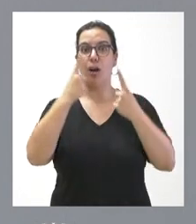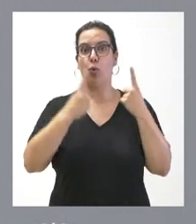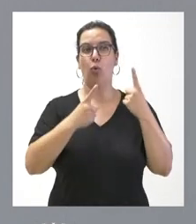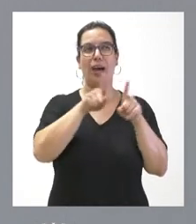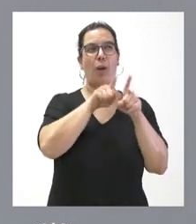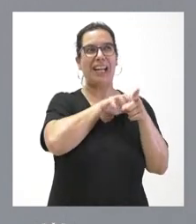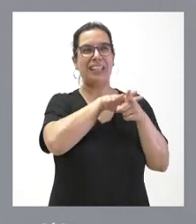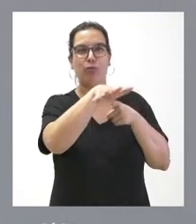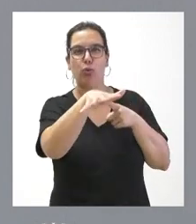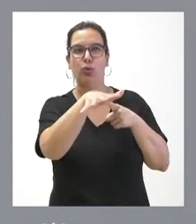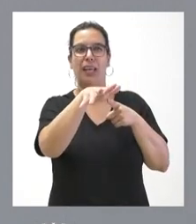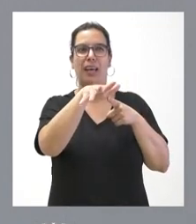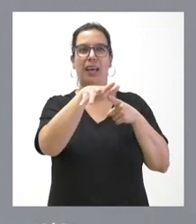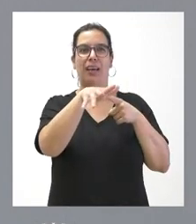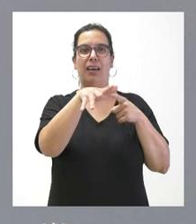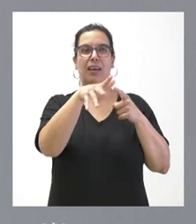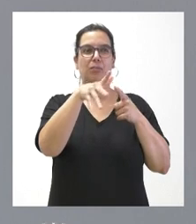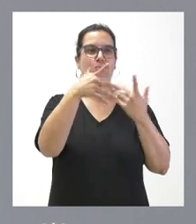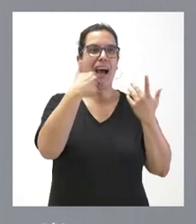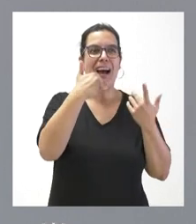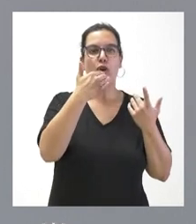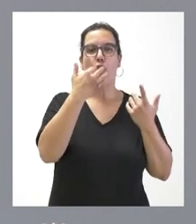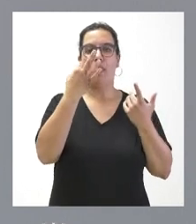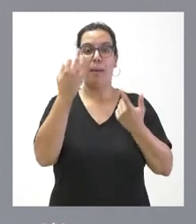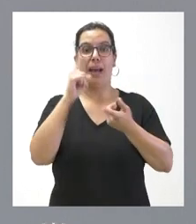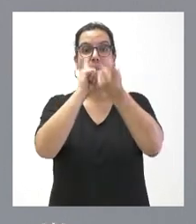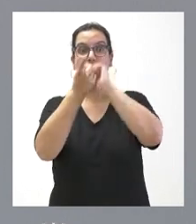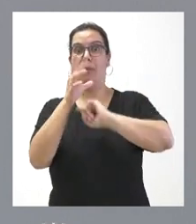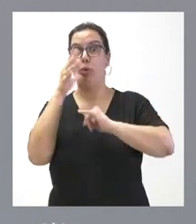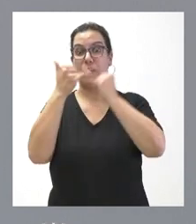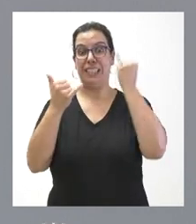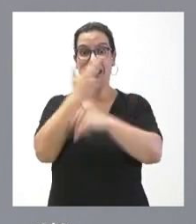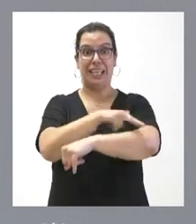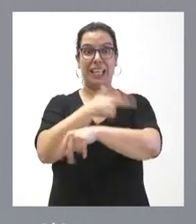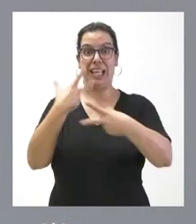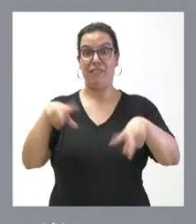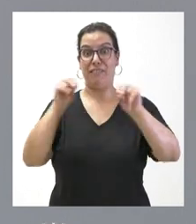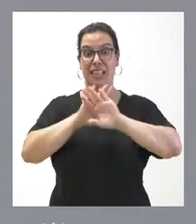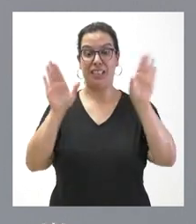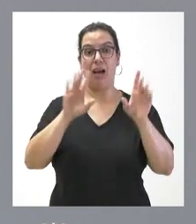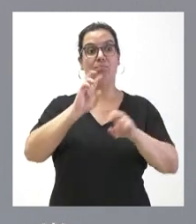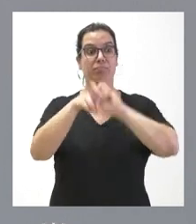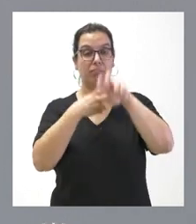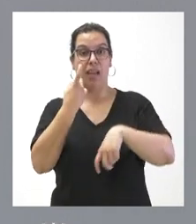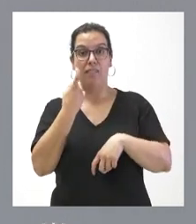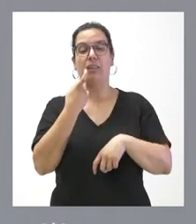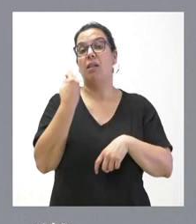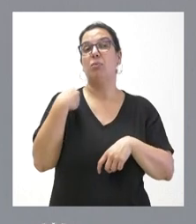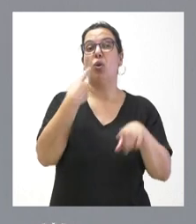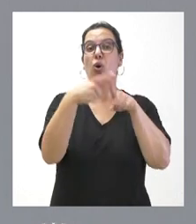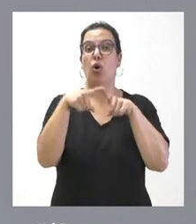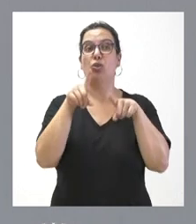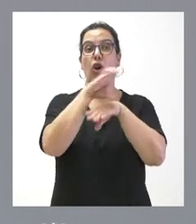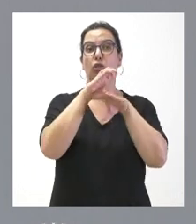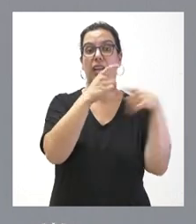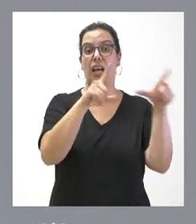o algún residuo de vigencia y que tuviéramos que corregir. La idea nuestra es que de aquí al próximo jueves las consejerías vayan eliminando aquello que corresponde a su ámbito